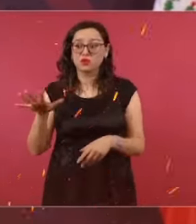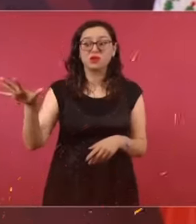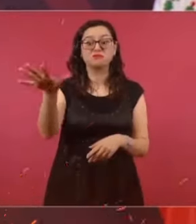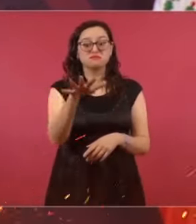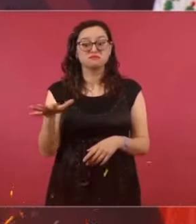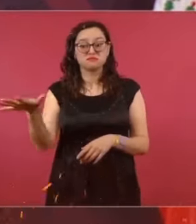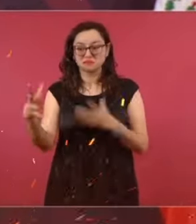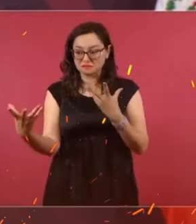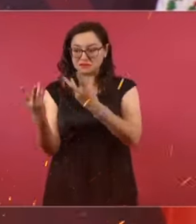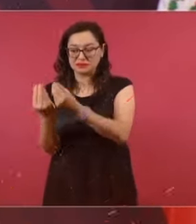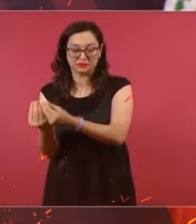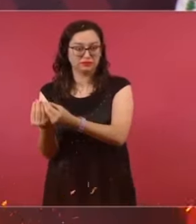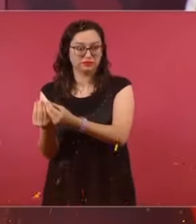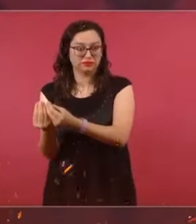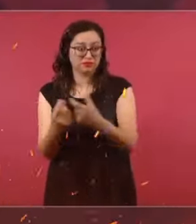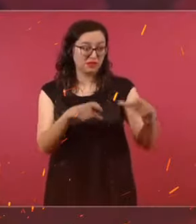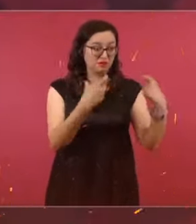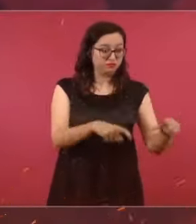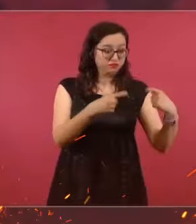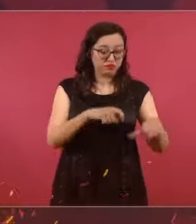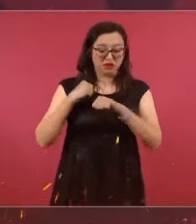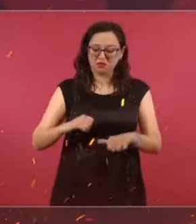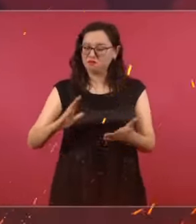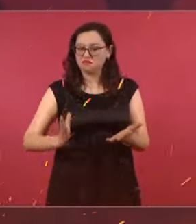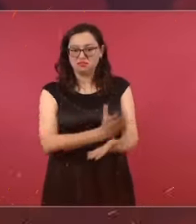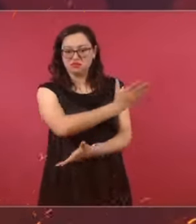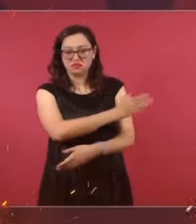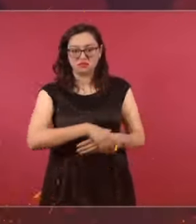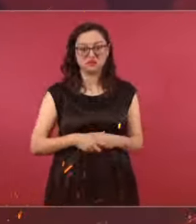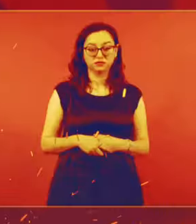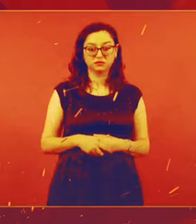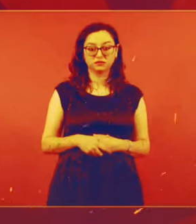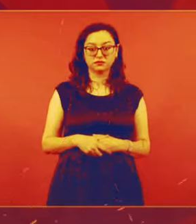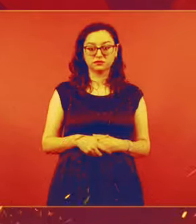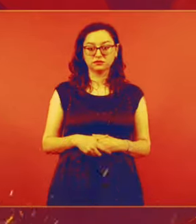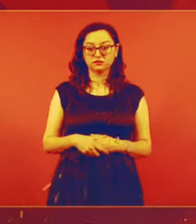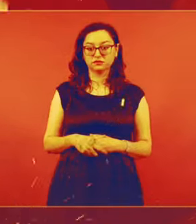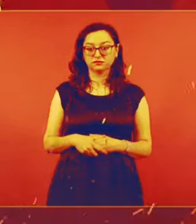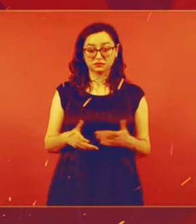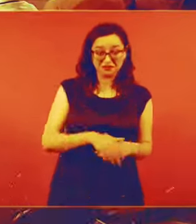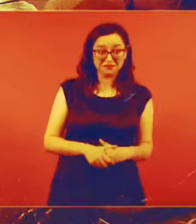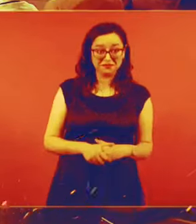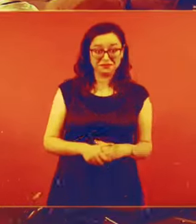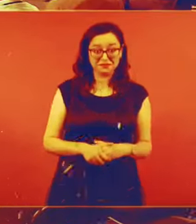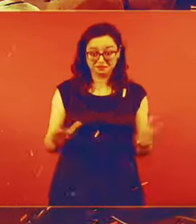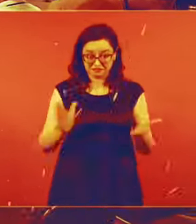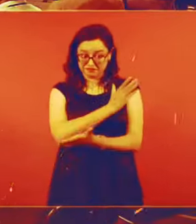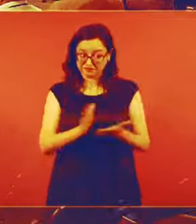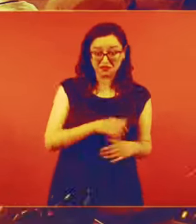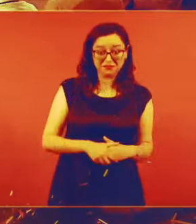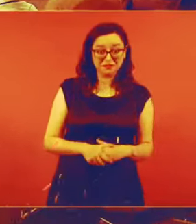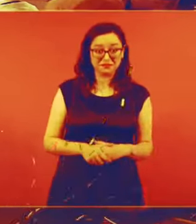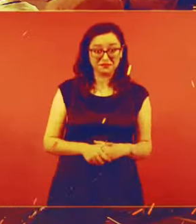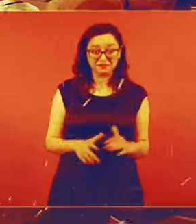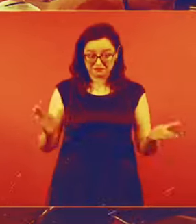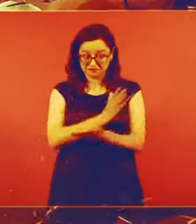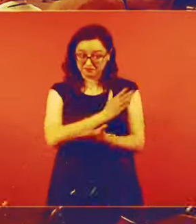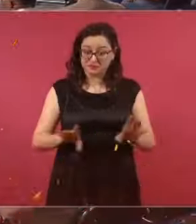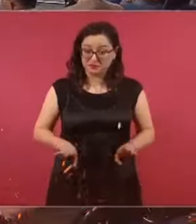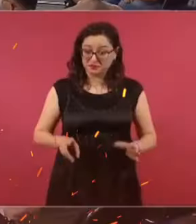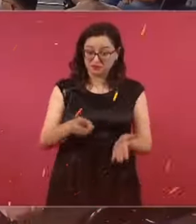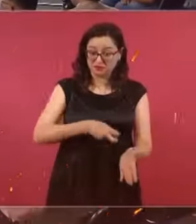Y lo más distante que se pueda del poder económico y político. ¿Qué no se puede hacer? Una reforma. Una